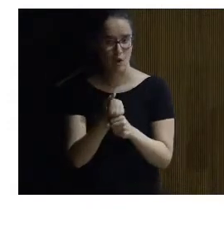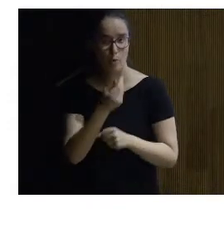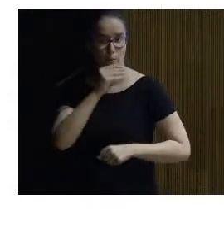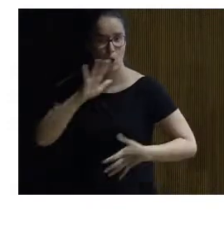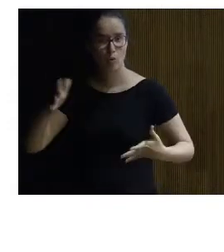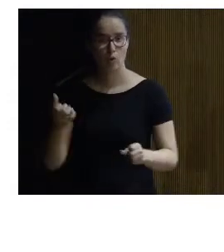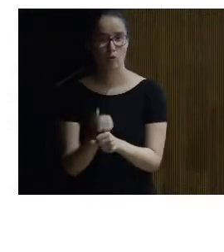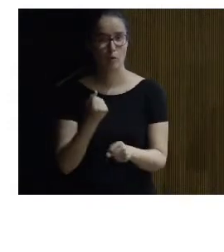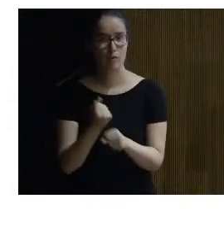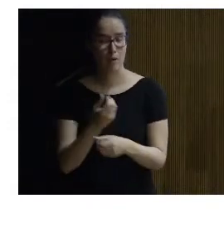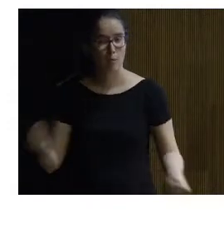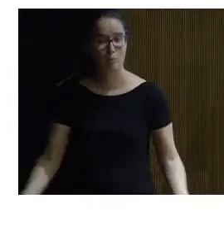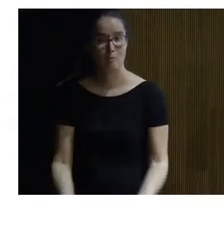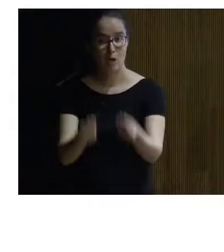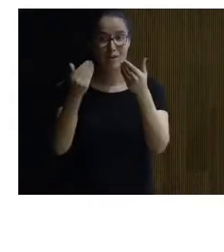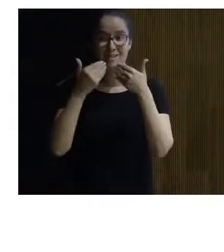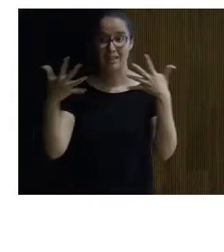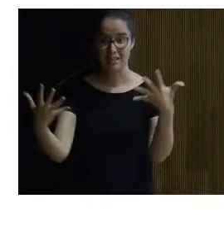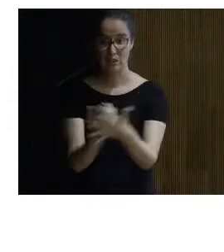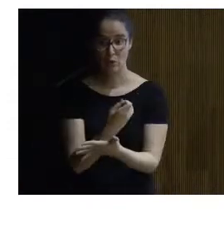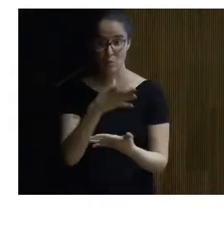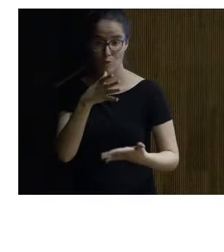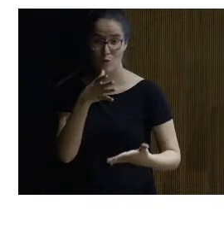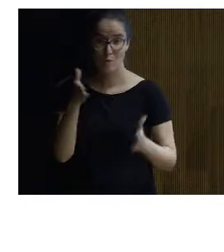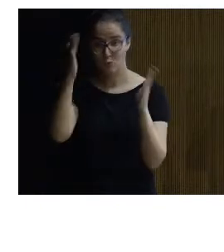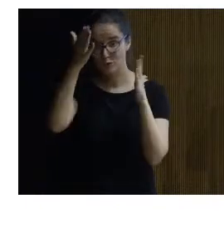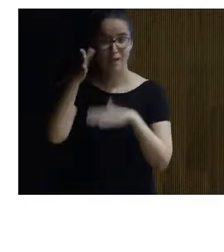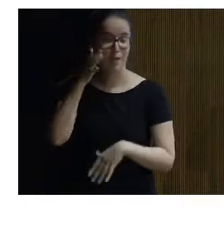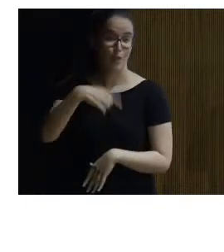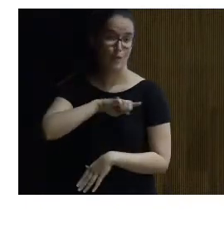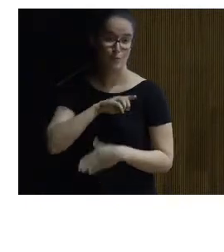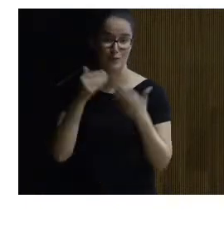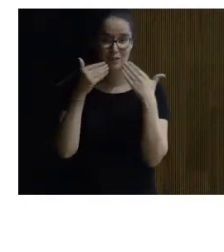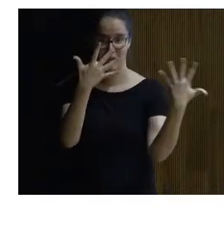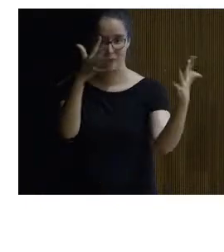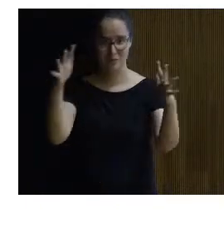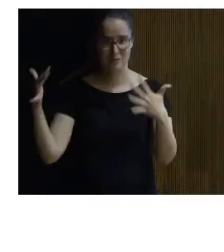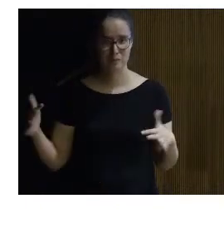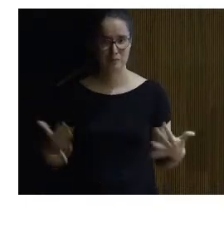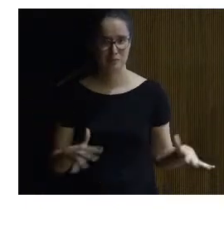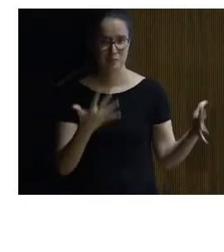un trabajo muchísimo mejor ¿no? gracias a todos vosotros por vuestra atención y por vuestra resistencia